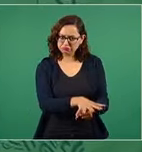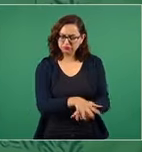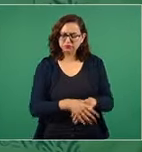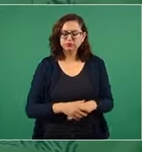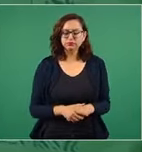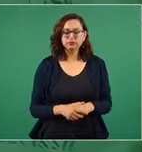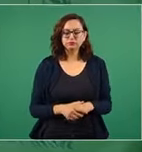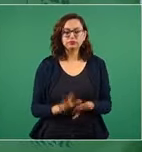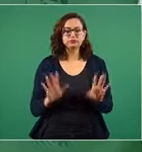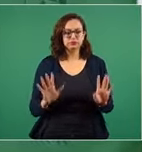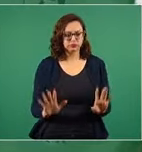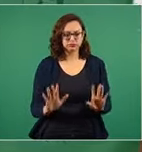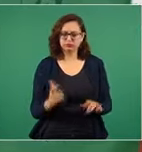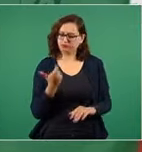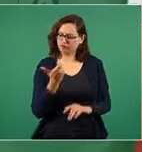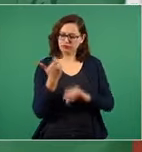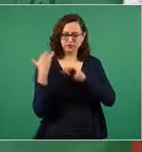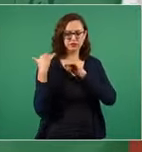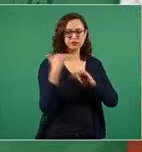y así se fija